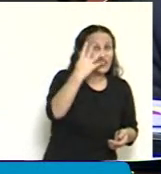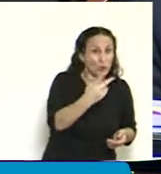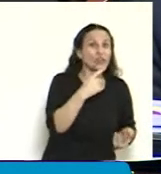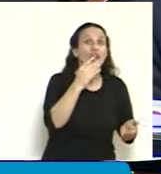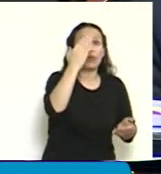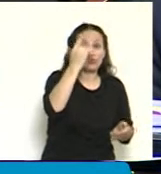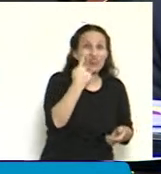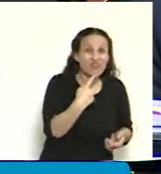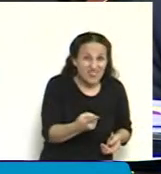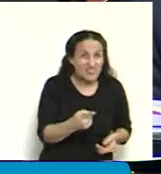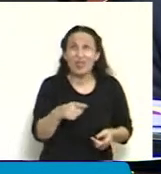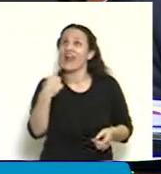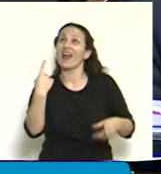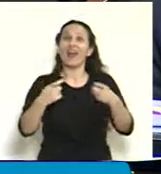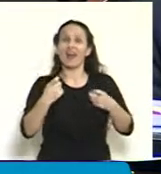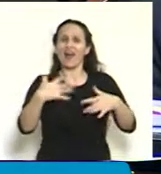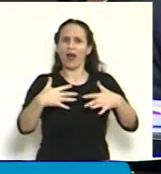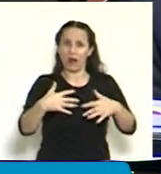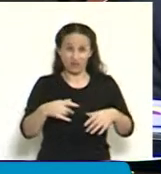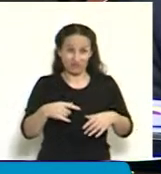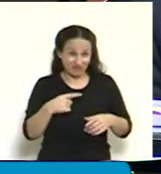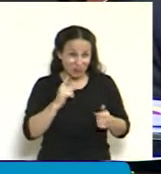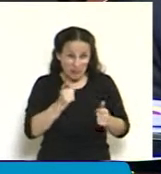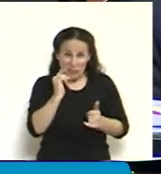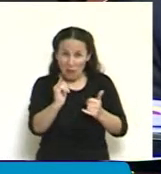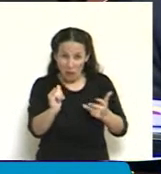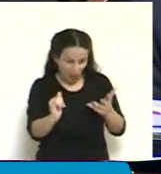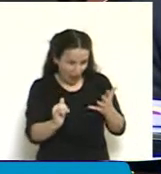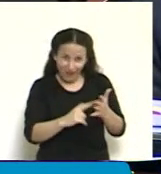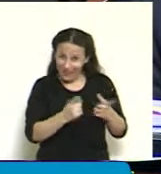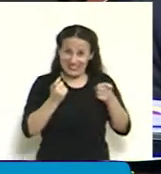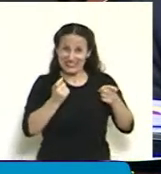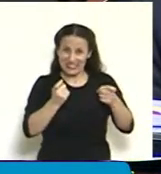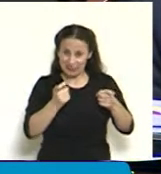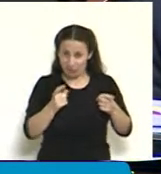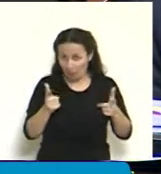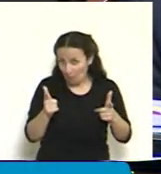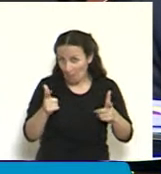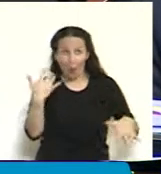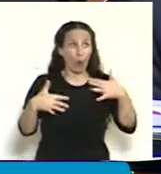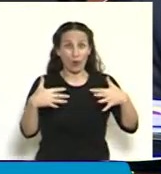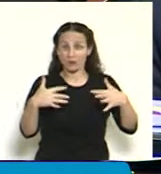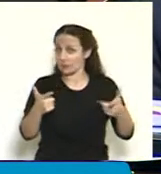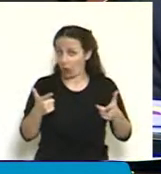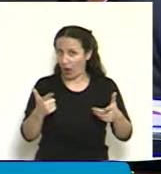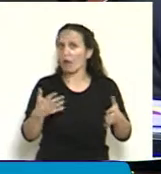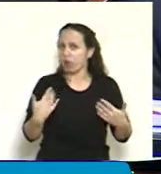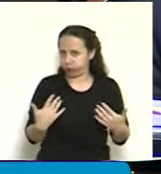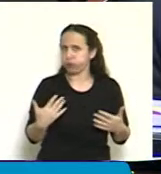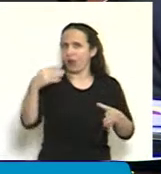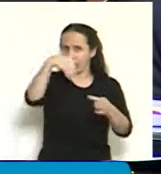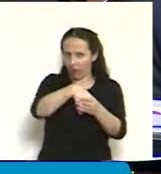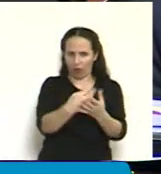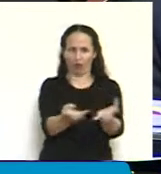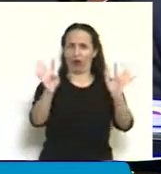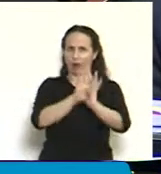caso ninguno tenía ni urgencia ni necesidad inmediata. Podrían haber sido debatidos en